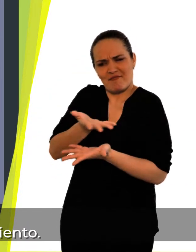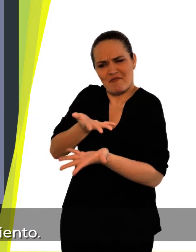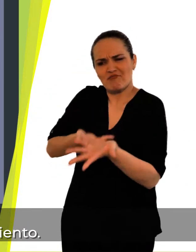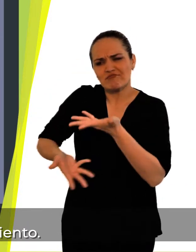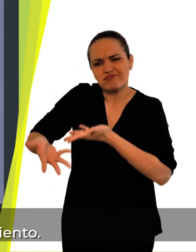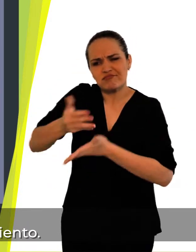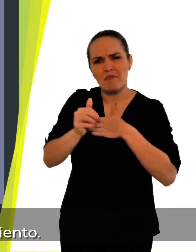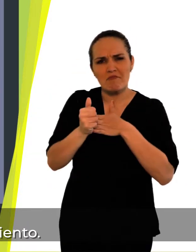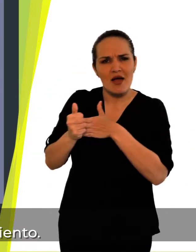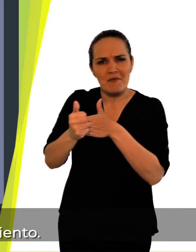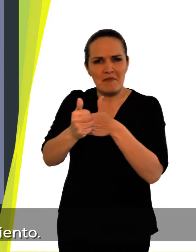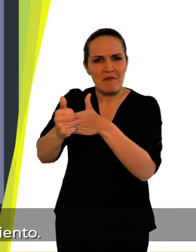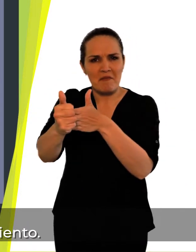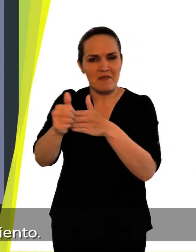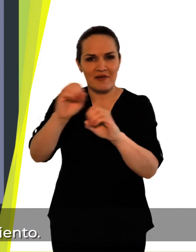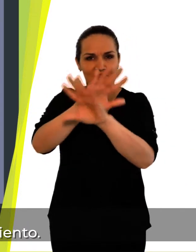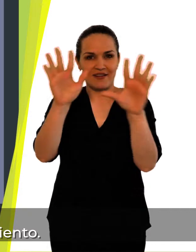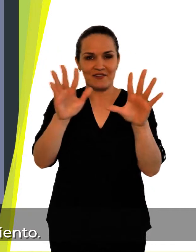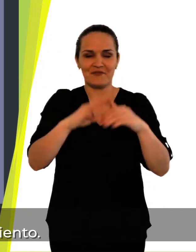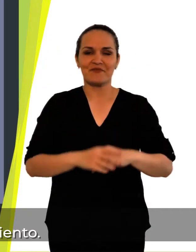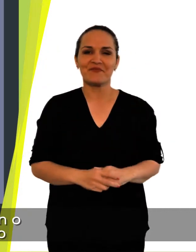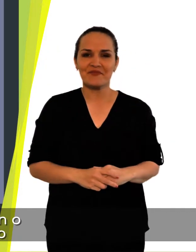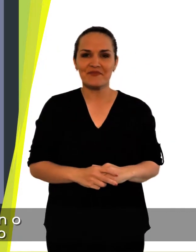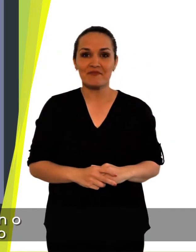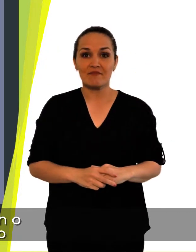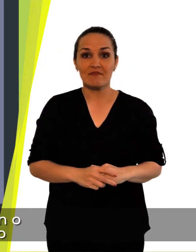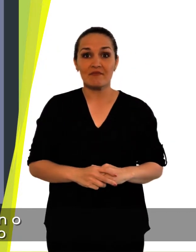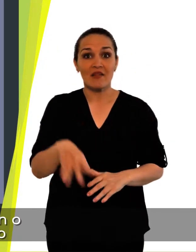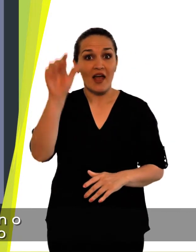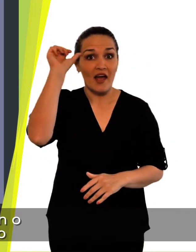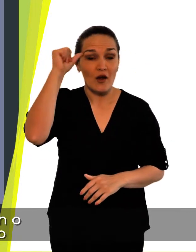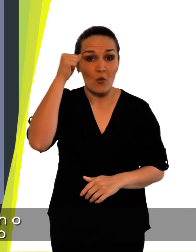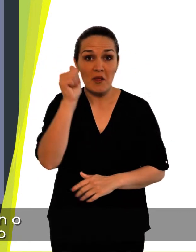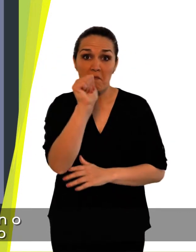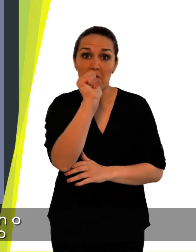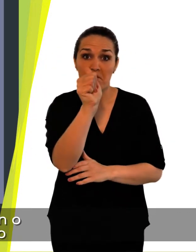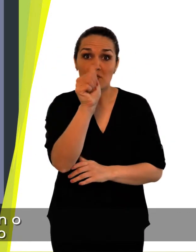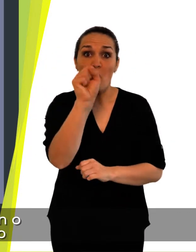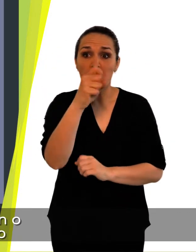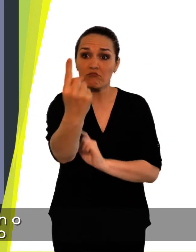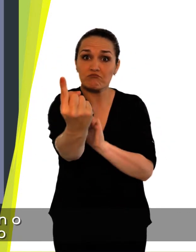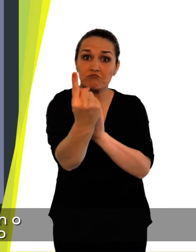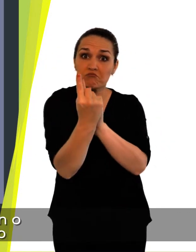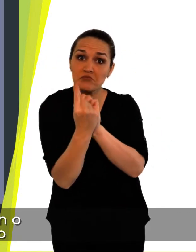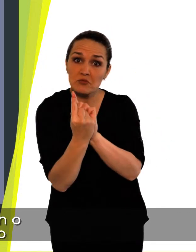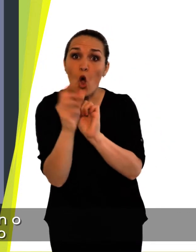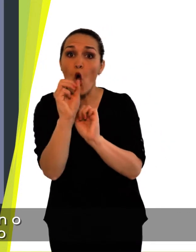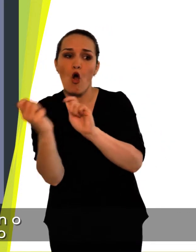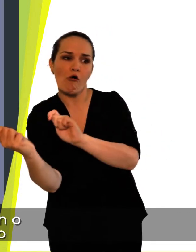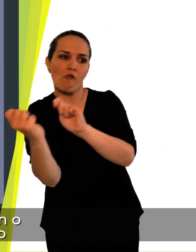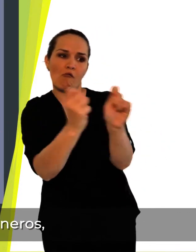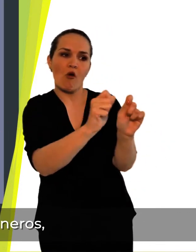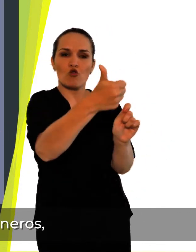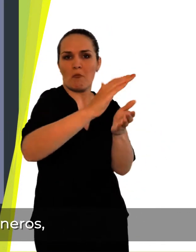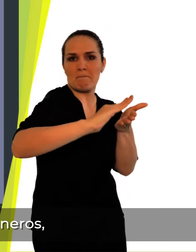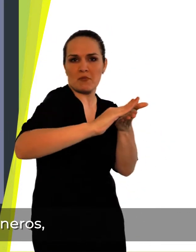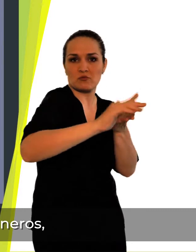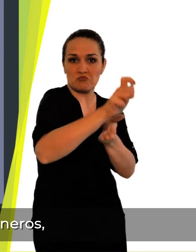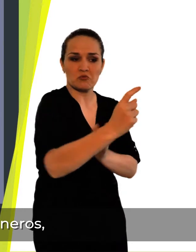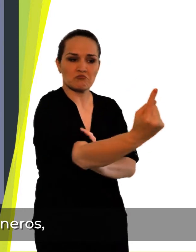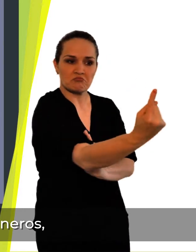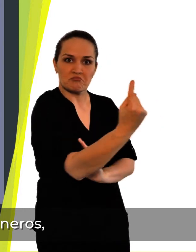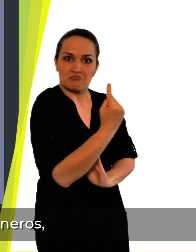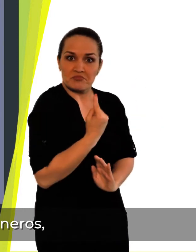ayudarle personalmente en el procedimiento. Recuerde que toda actuación o intervención del interesado o de